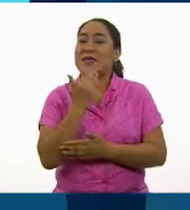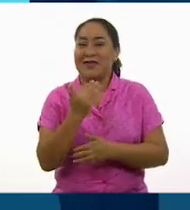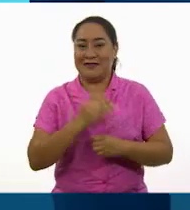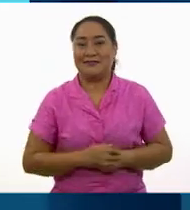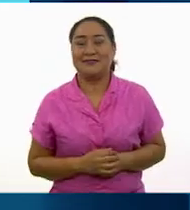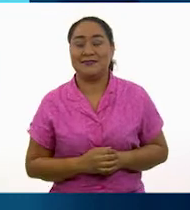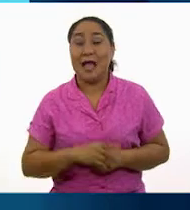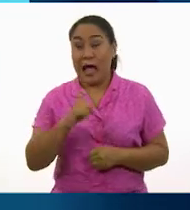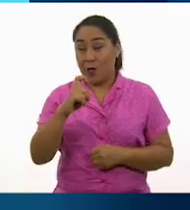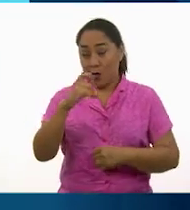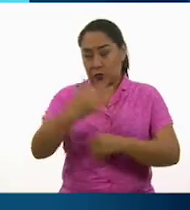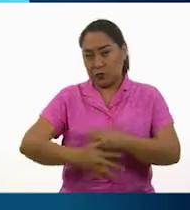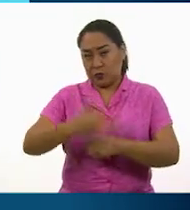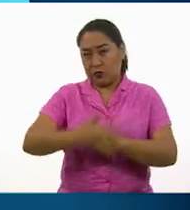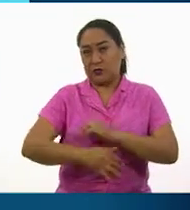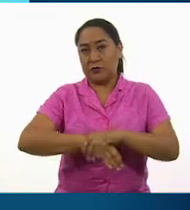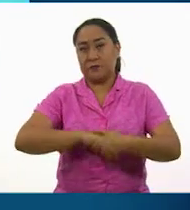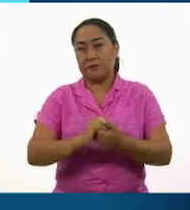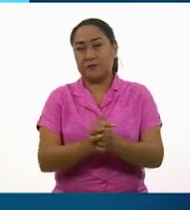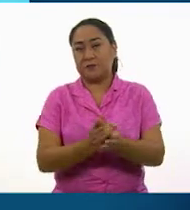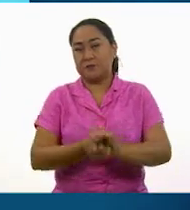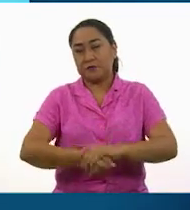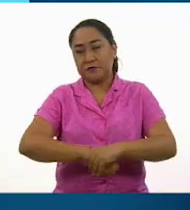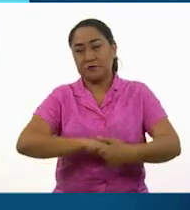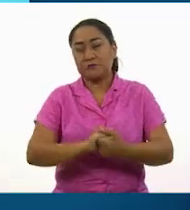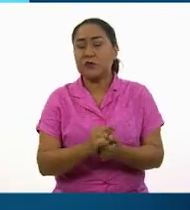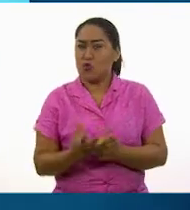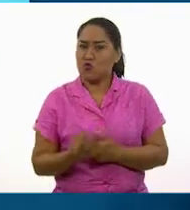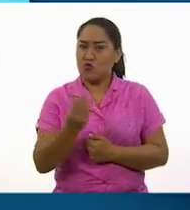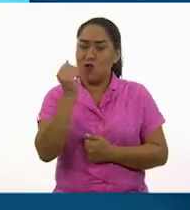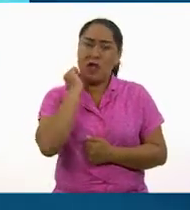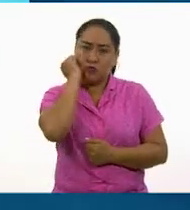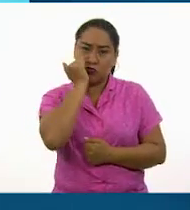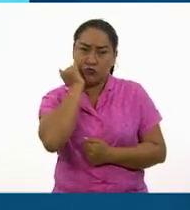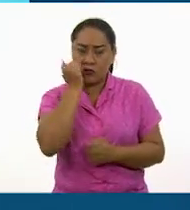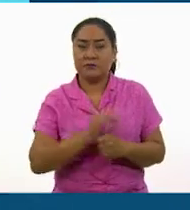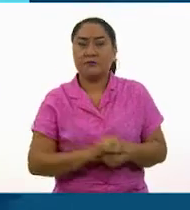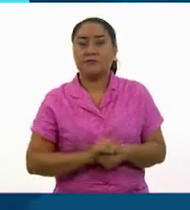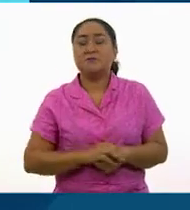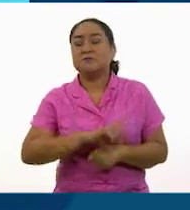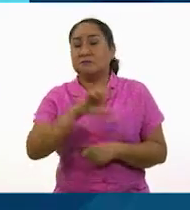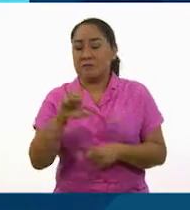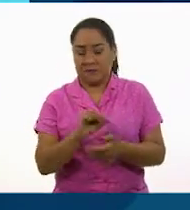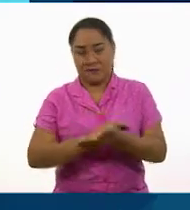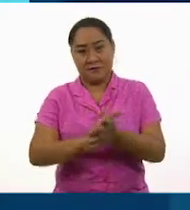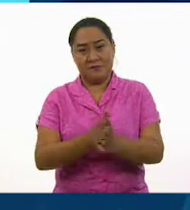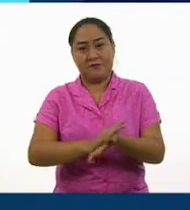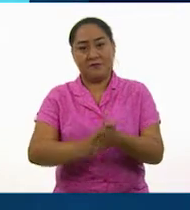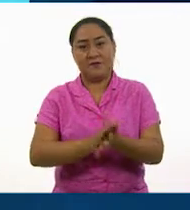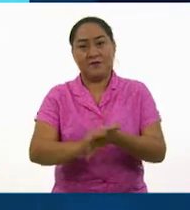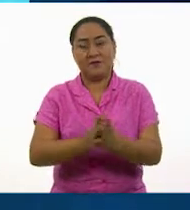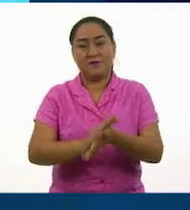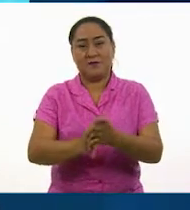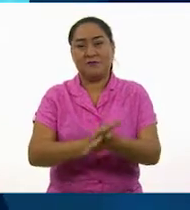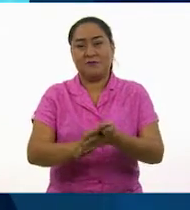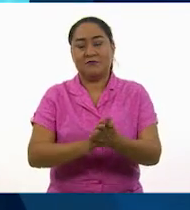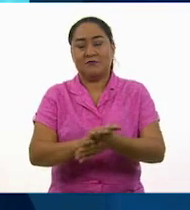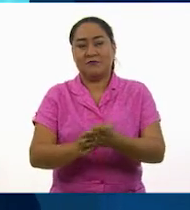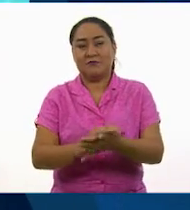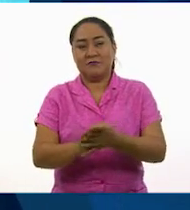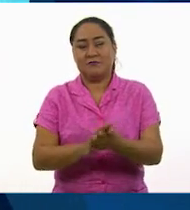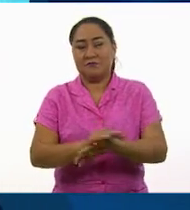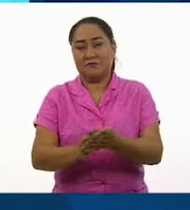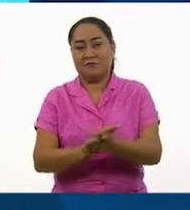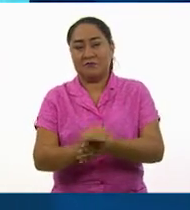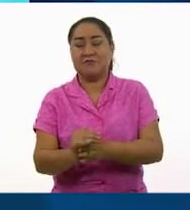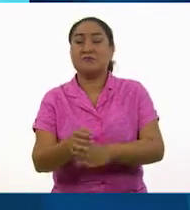manos. Usa suficiente jabón. Frota tus palmas una con la otra. Ahora frota la